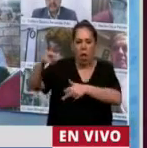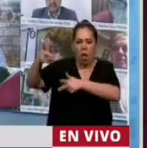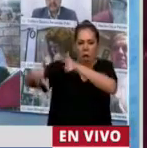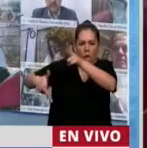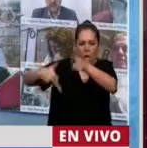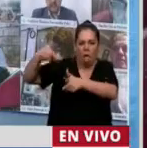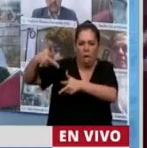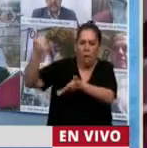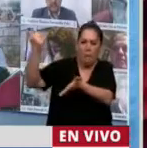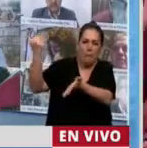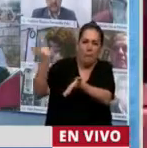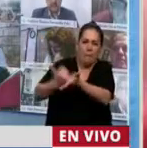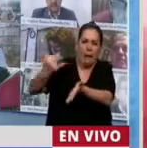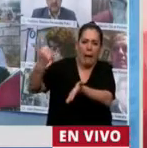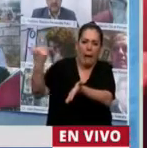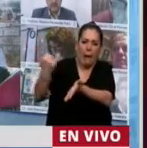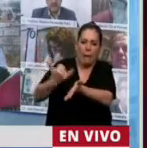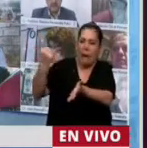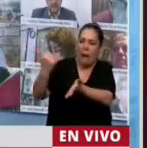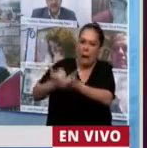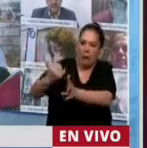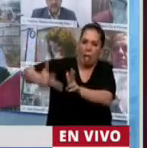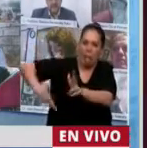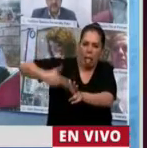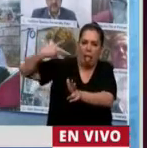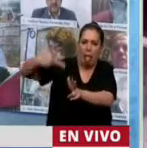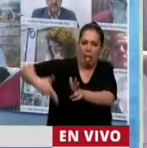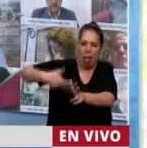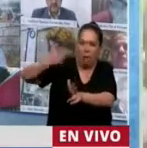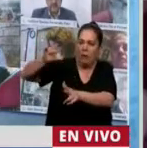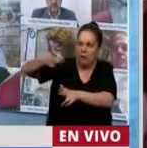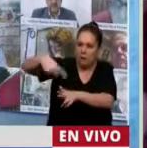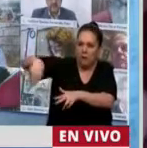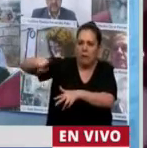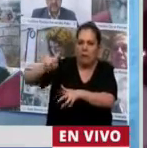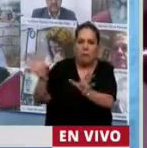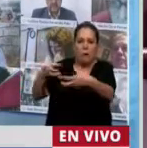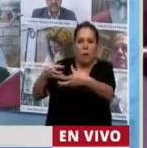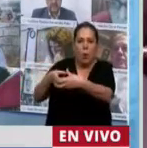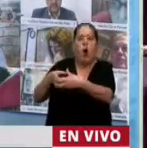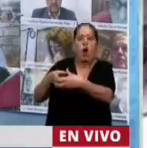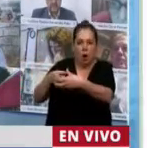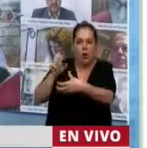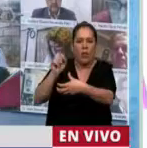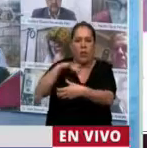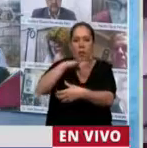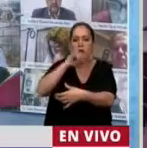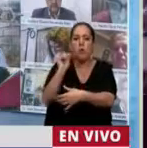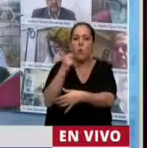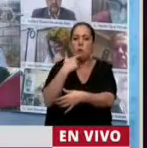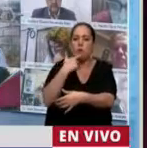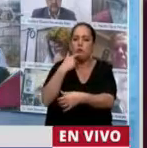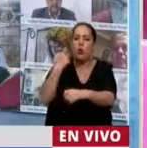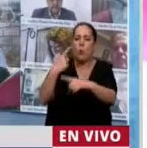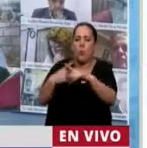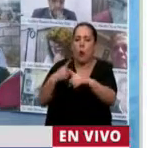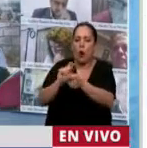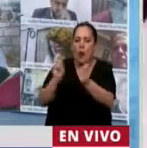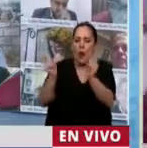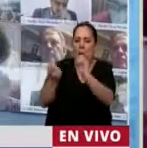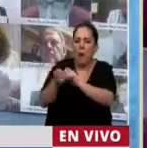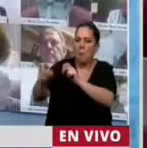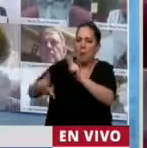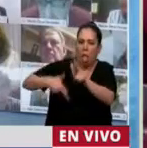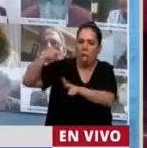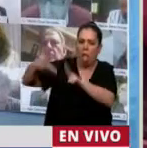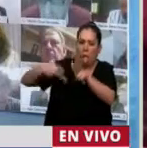para tratar en diputados, José Luis, como es la reforma judicial. Esto ya va sentando... Sí, no es reforma, no es reforma. Yo le decía esto,